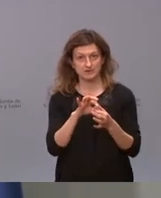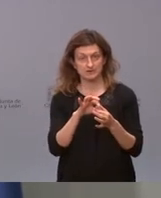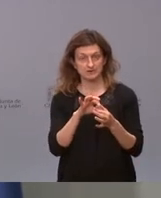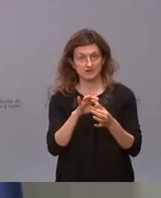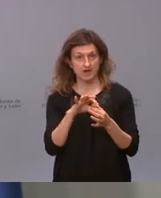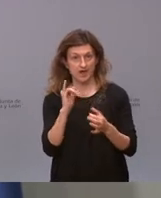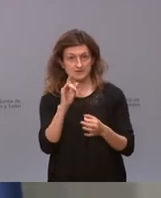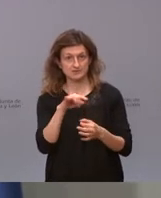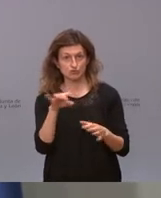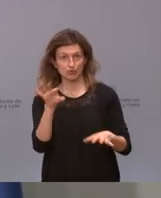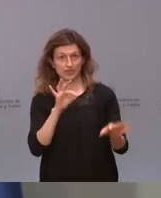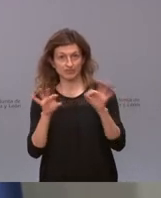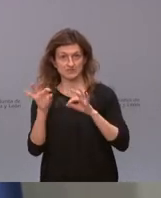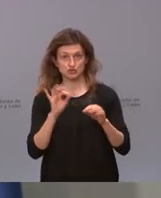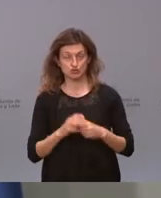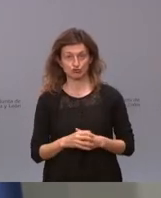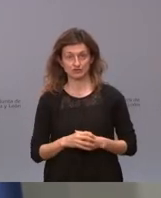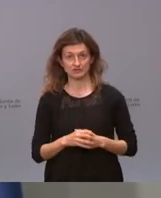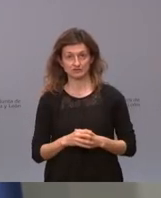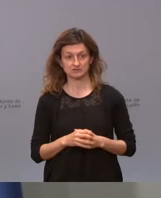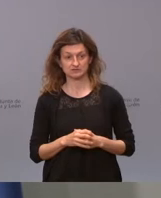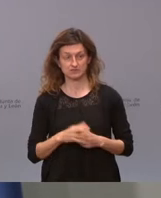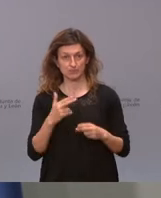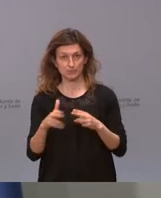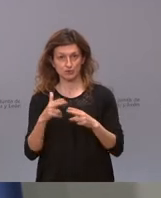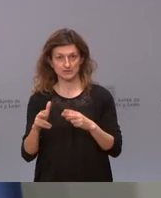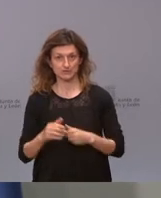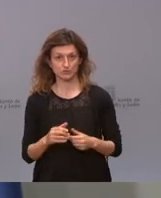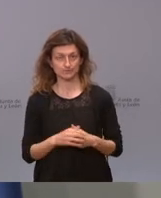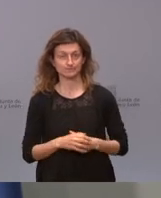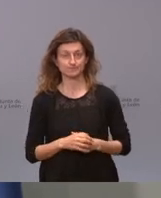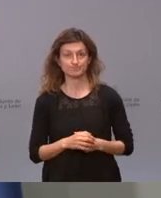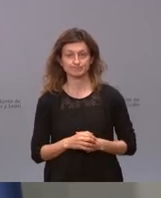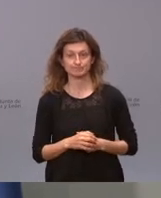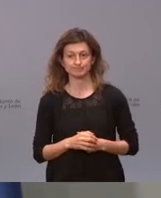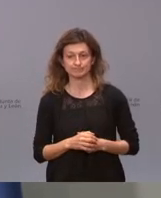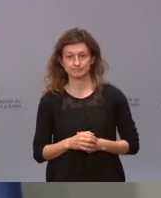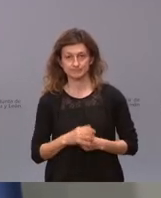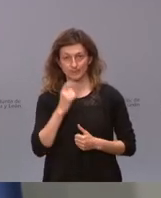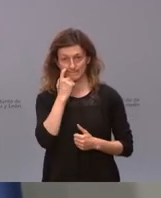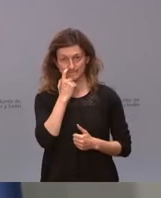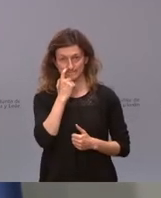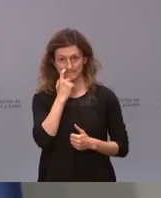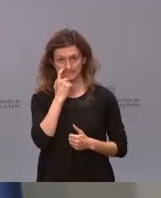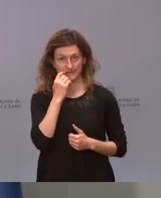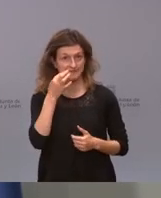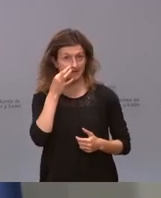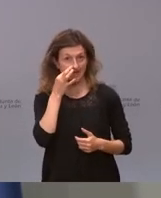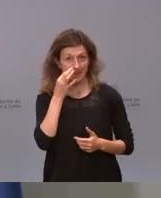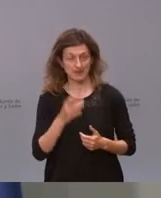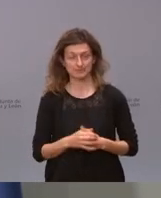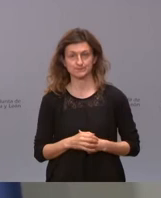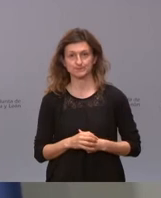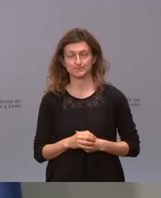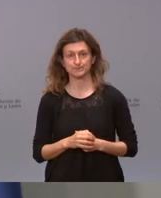que hemos tomado nosotros como partido lo que no tiene sentido sería negar la realidad lo primero que tiene